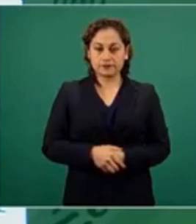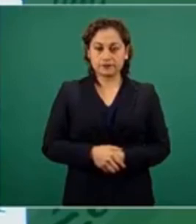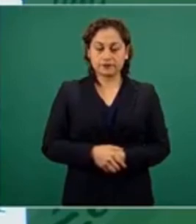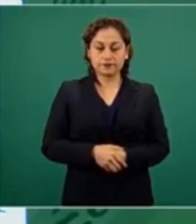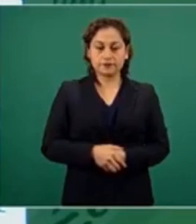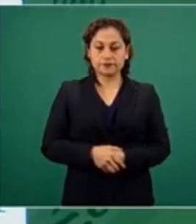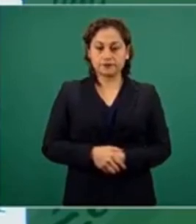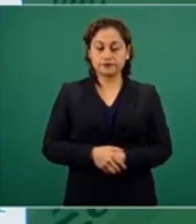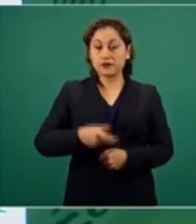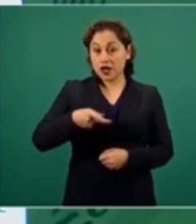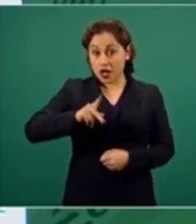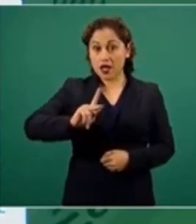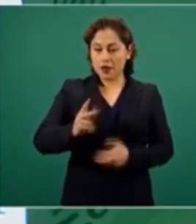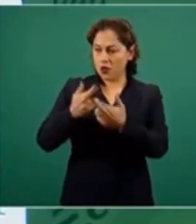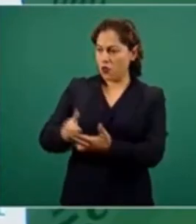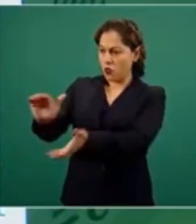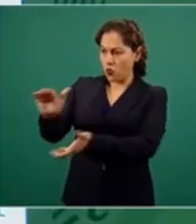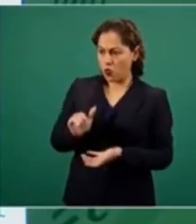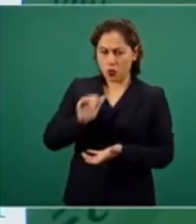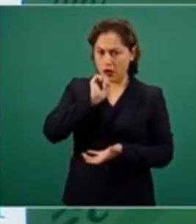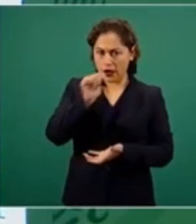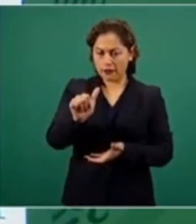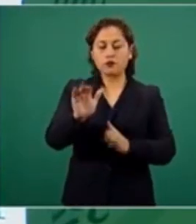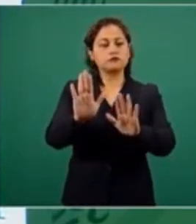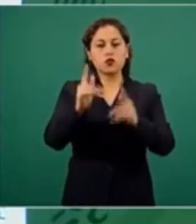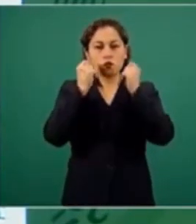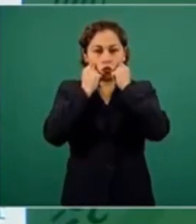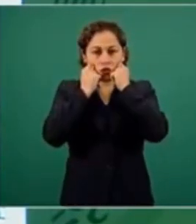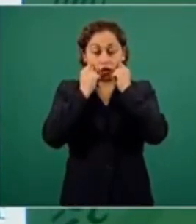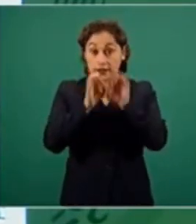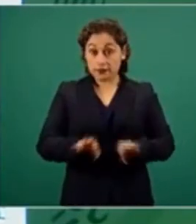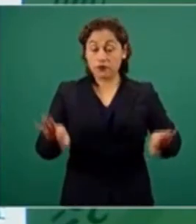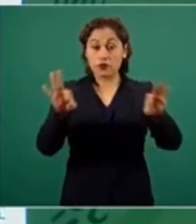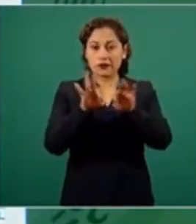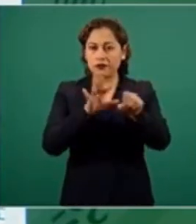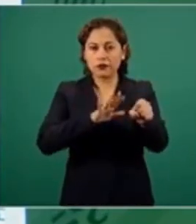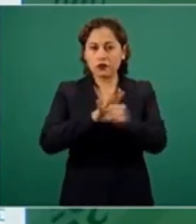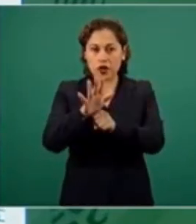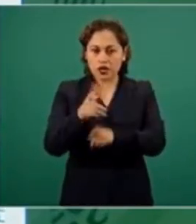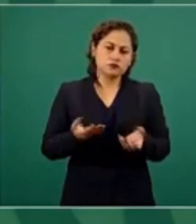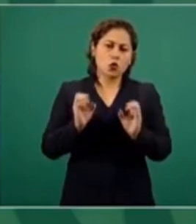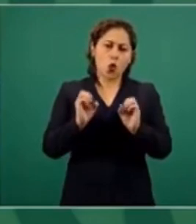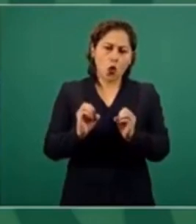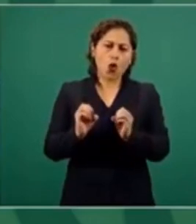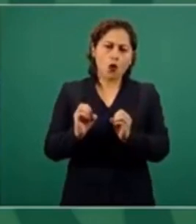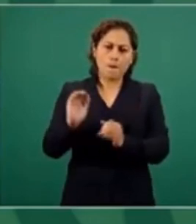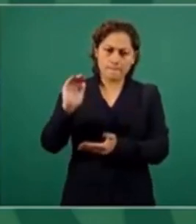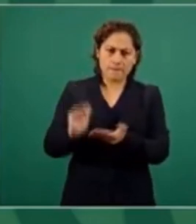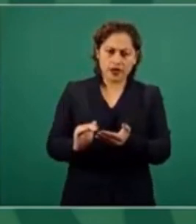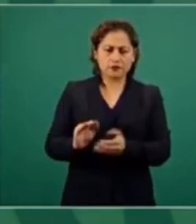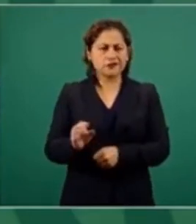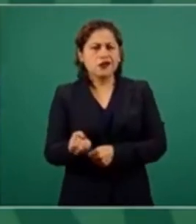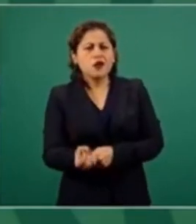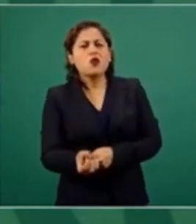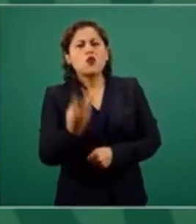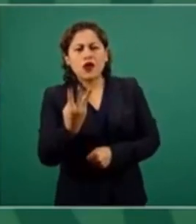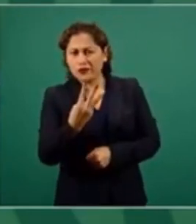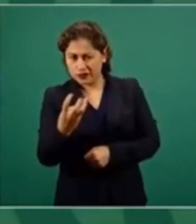Pero aunque no se reciban esos remanentes, es muy importante tener un peso fuerte. ¿Cuánto sería? ¿300?